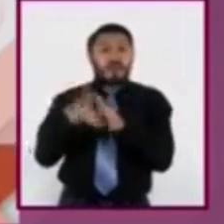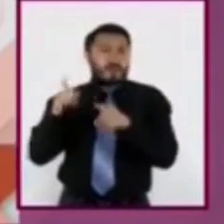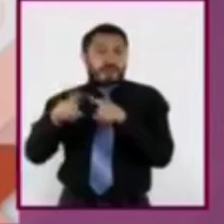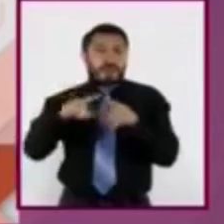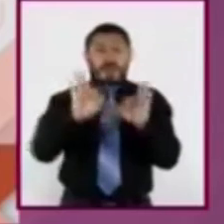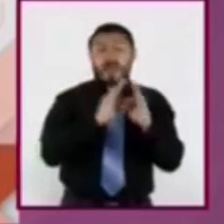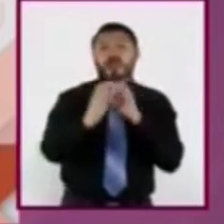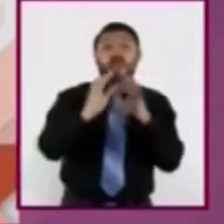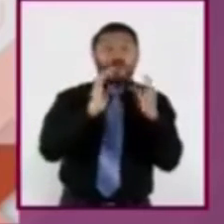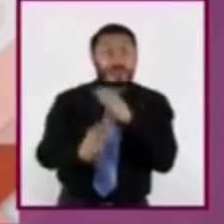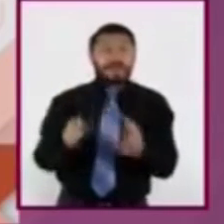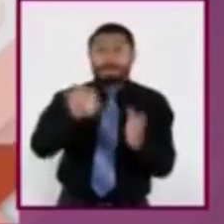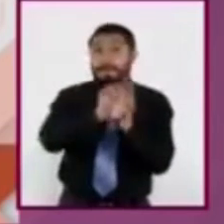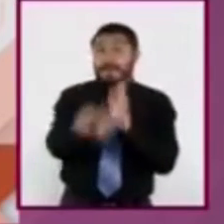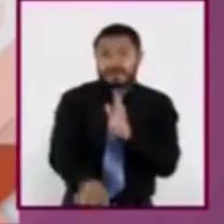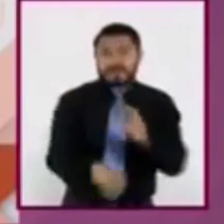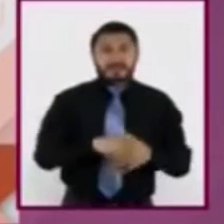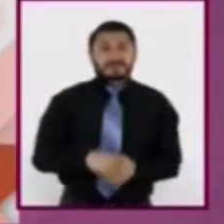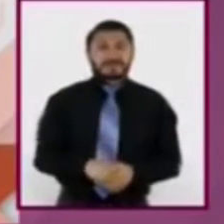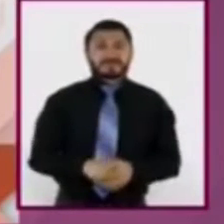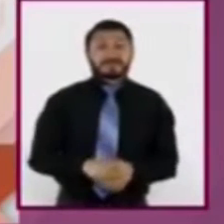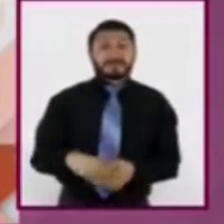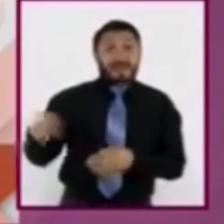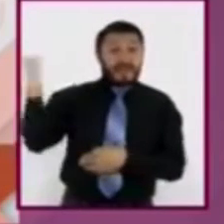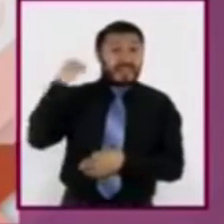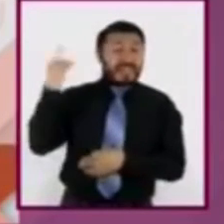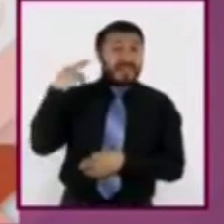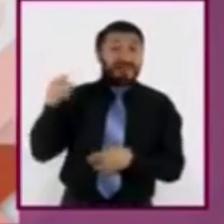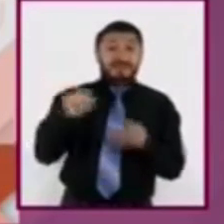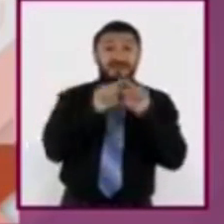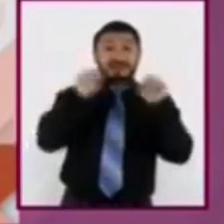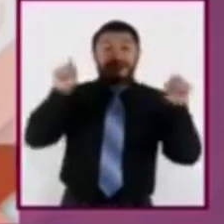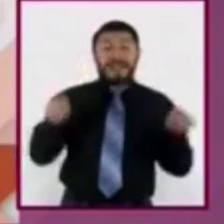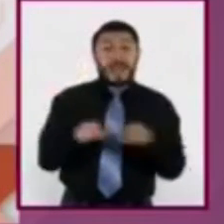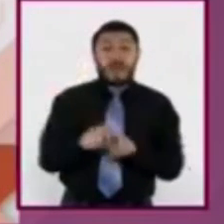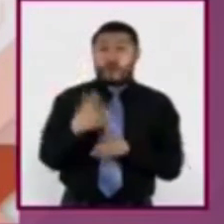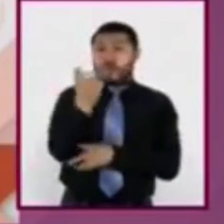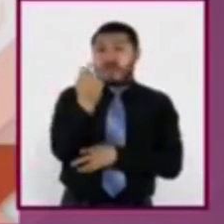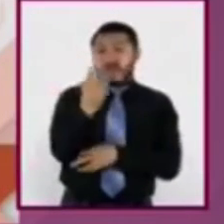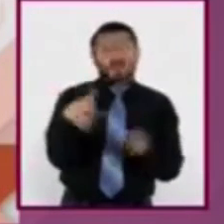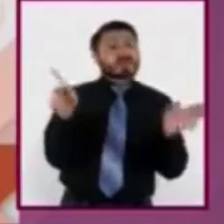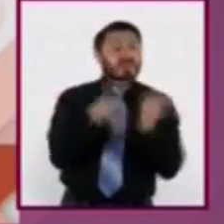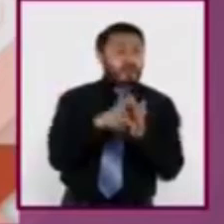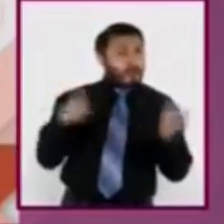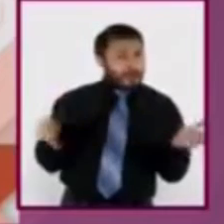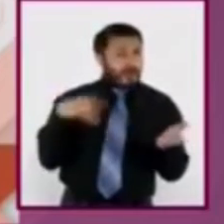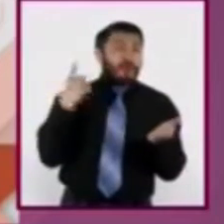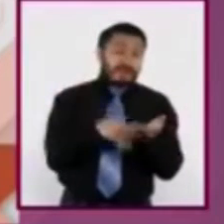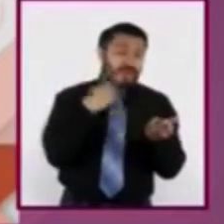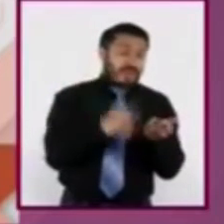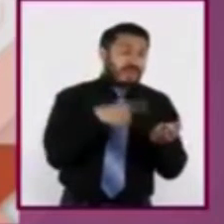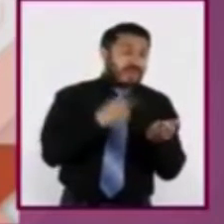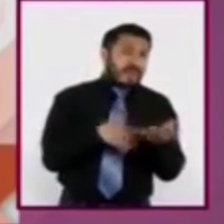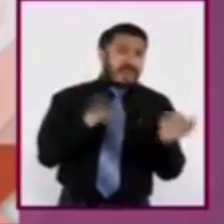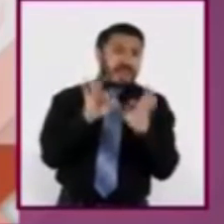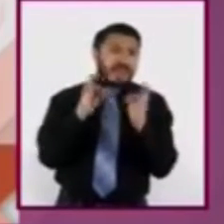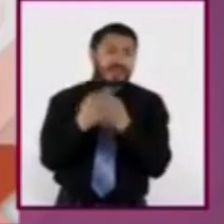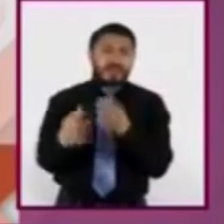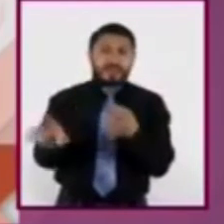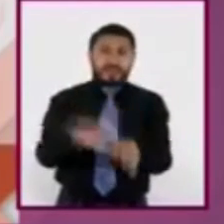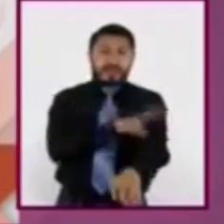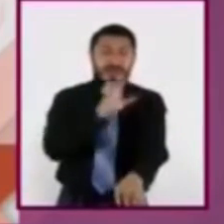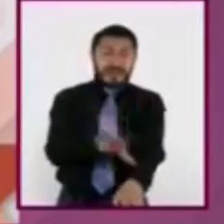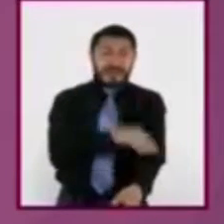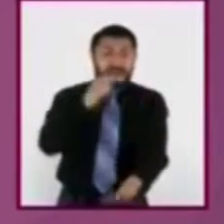comunicación. Por ejemplo, Radio, televisión, periódicos, revistas, medios electrónicos,